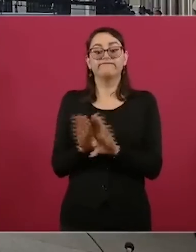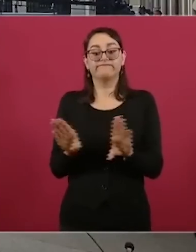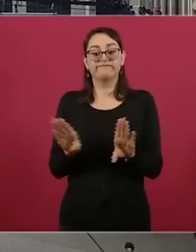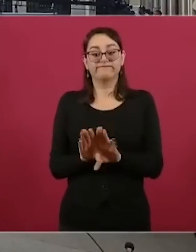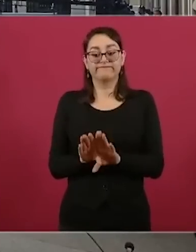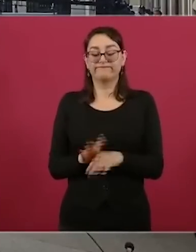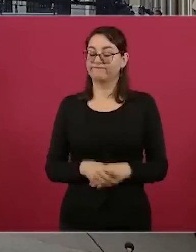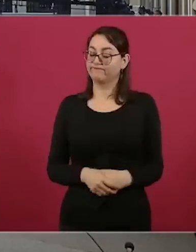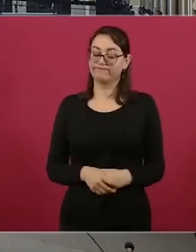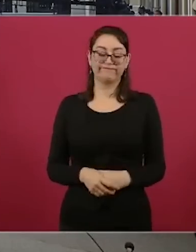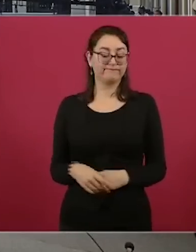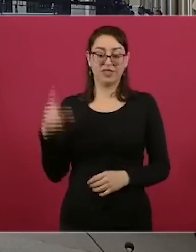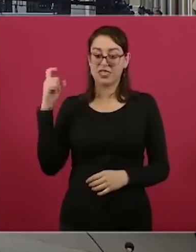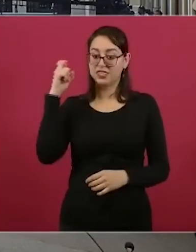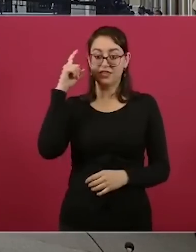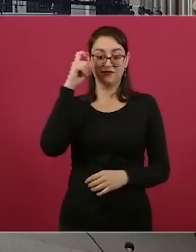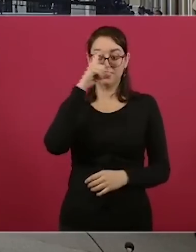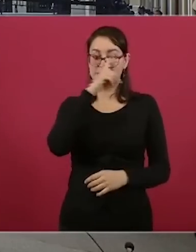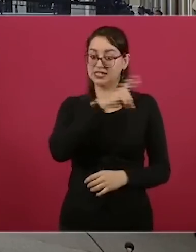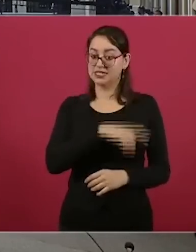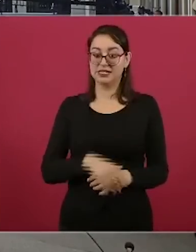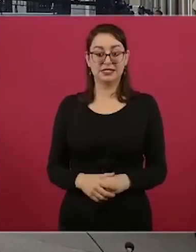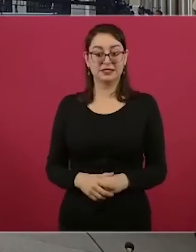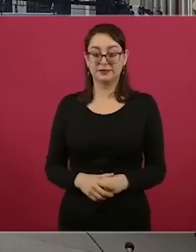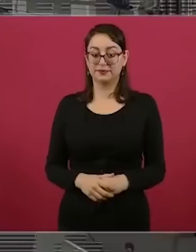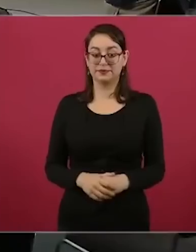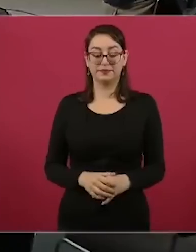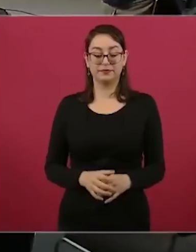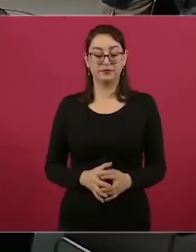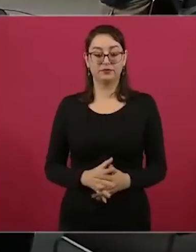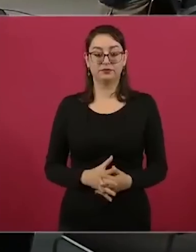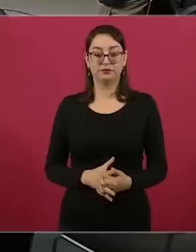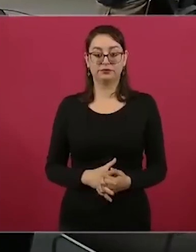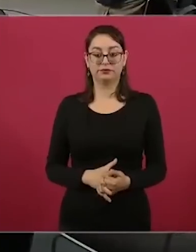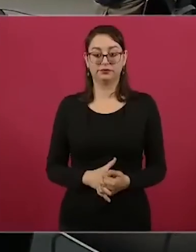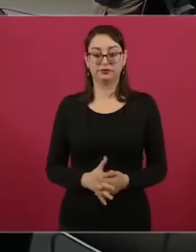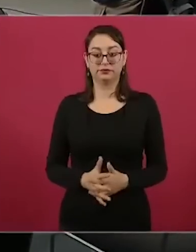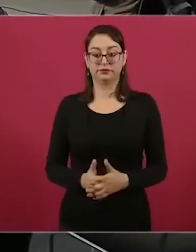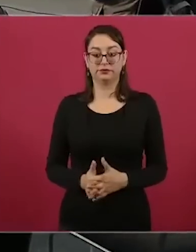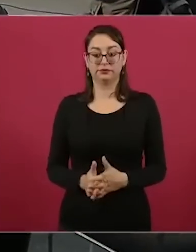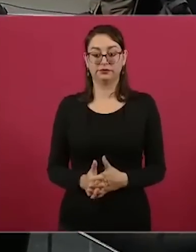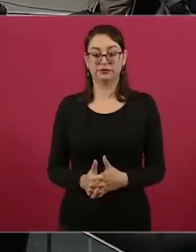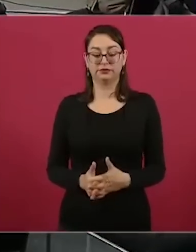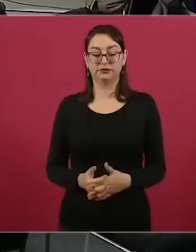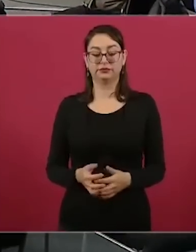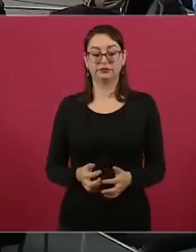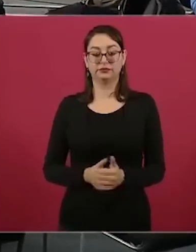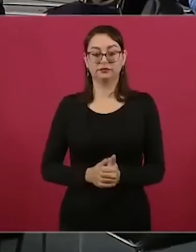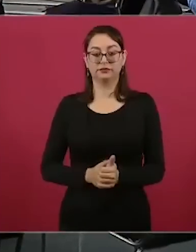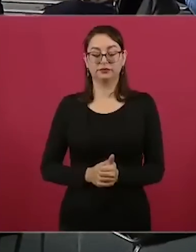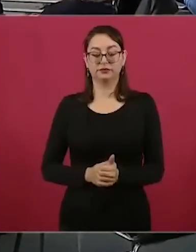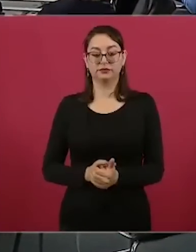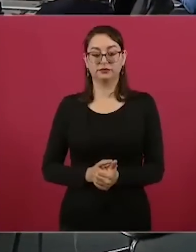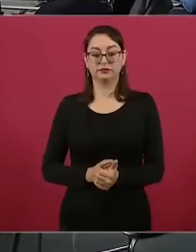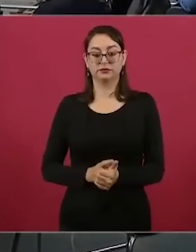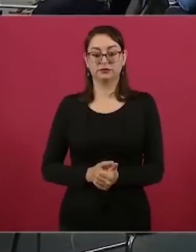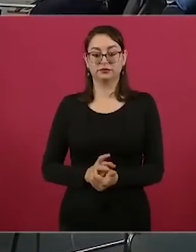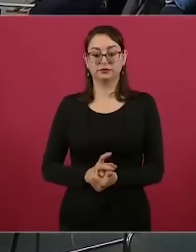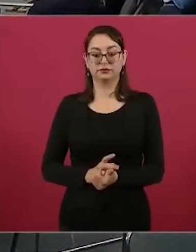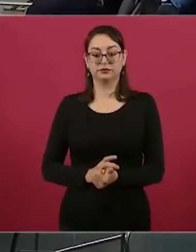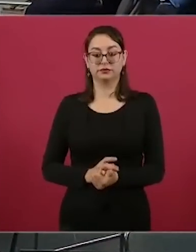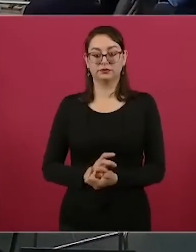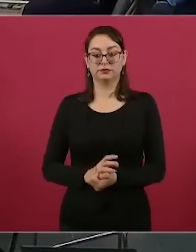Pues, mucha gente porque tiene